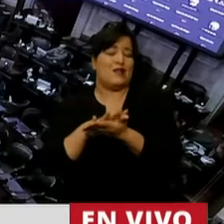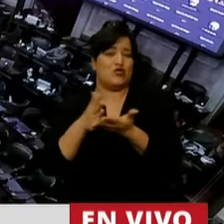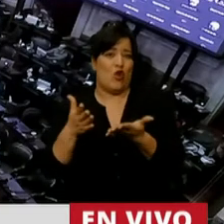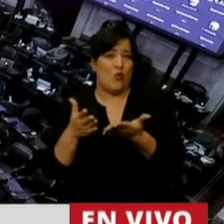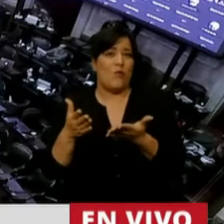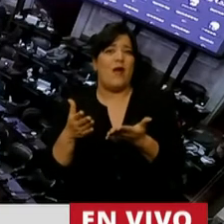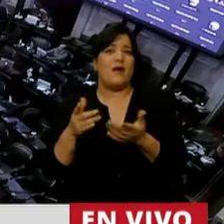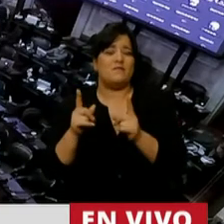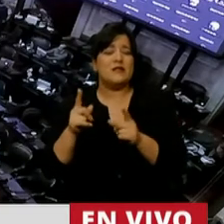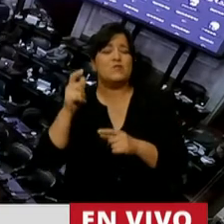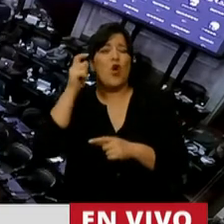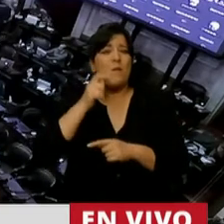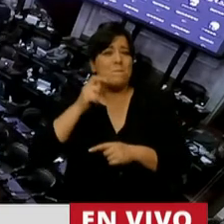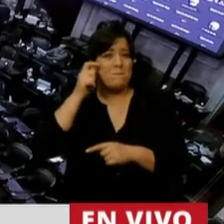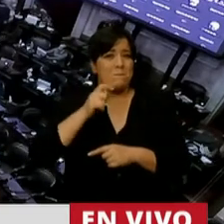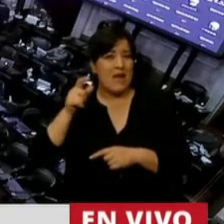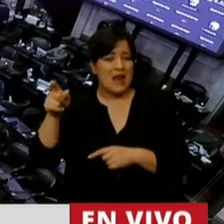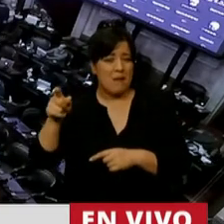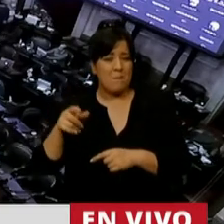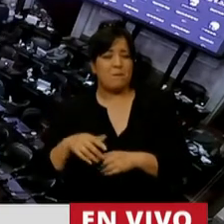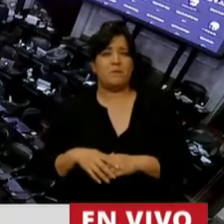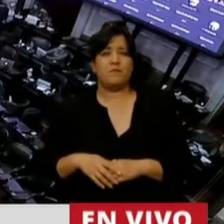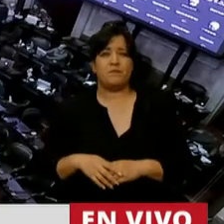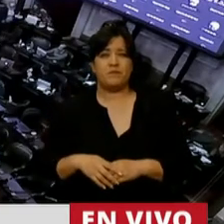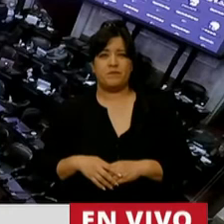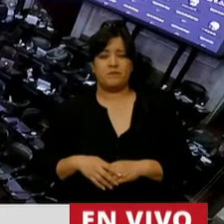impulsó el doctor Menem cuando...